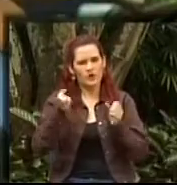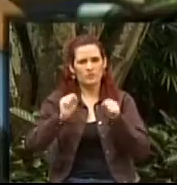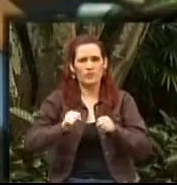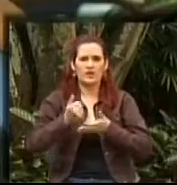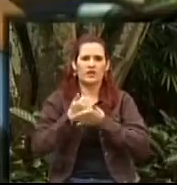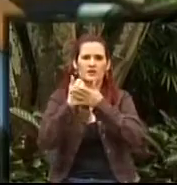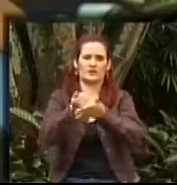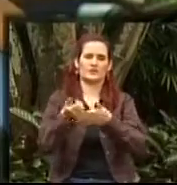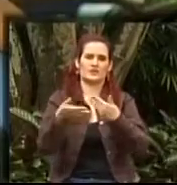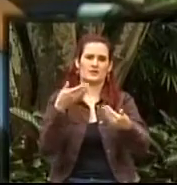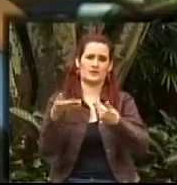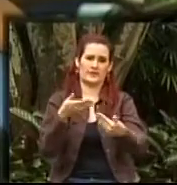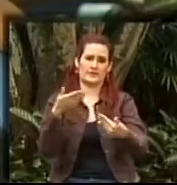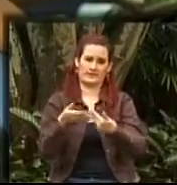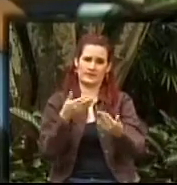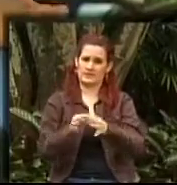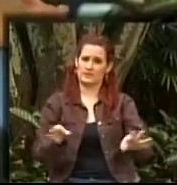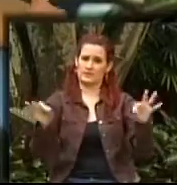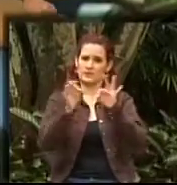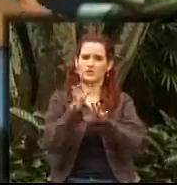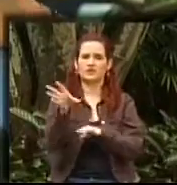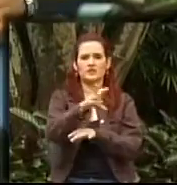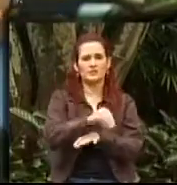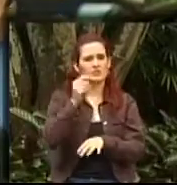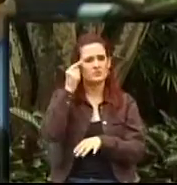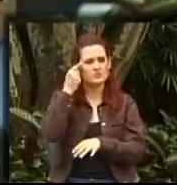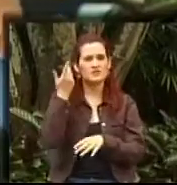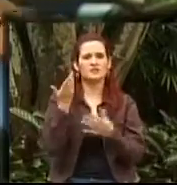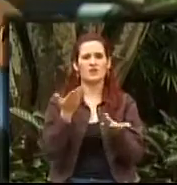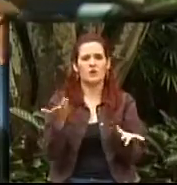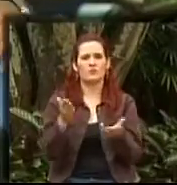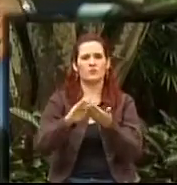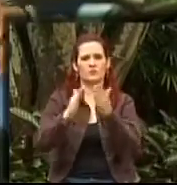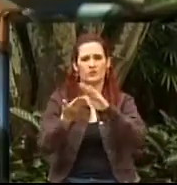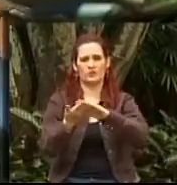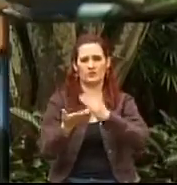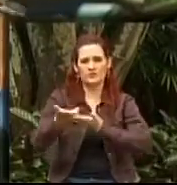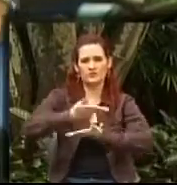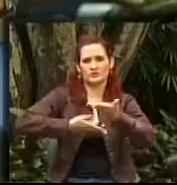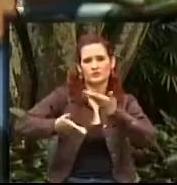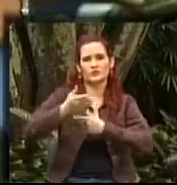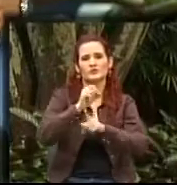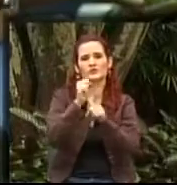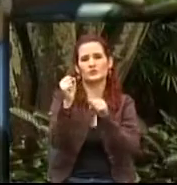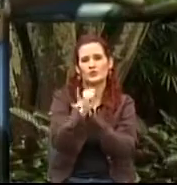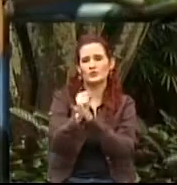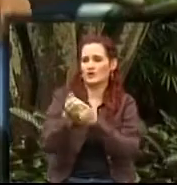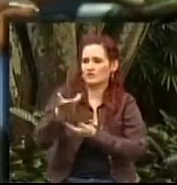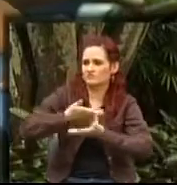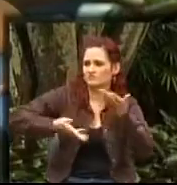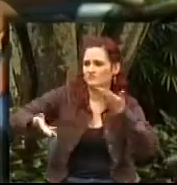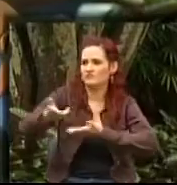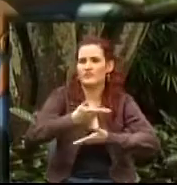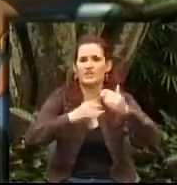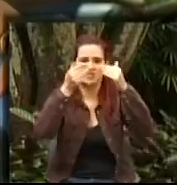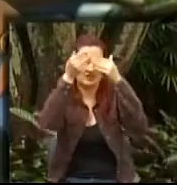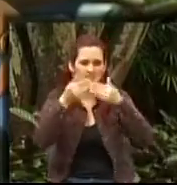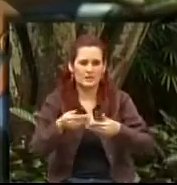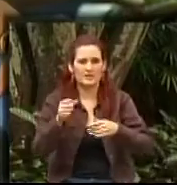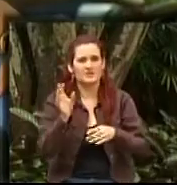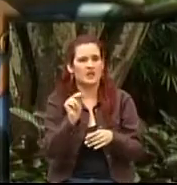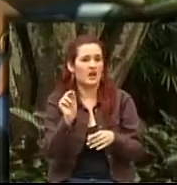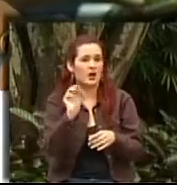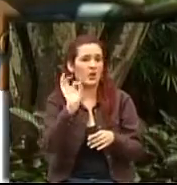de estas personas a las comunidades. Eso es lo que tenemos que hacer todos para facilitar una vida social, una vida en común con las personas que tienen alguna